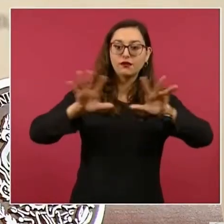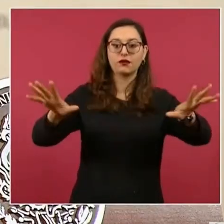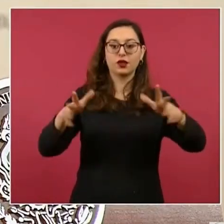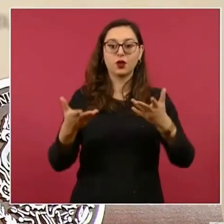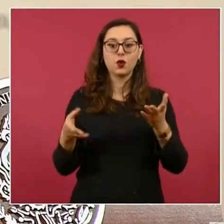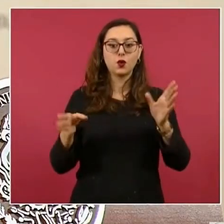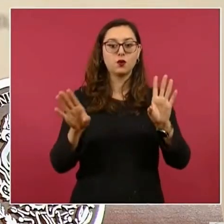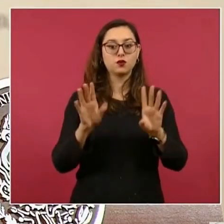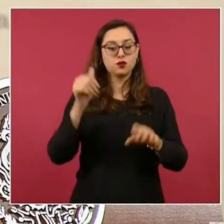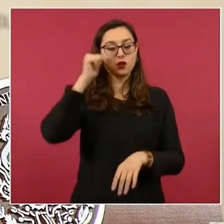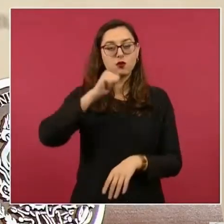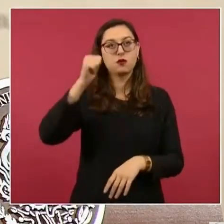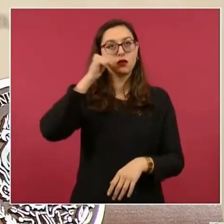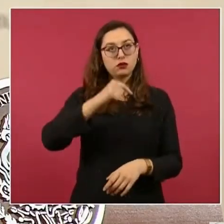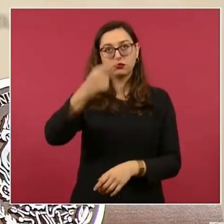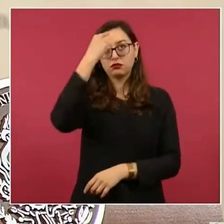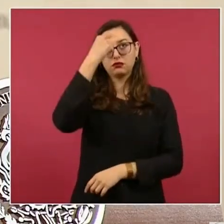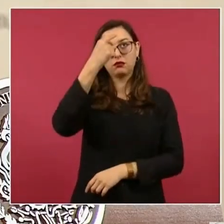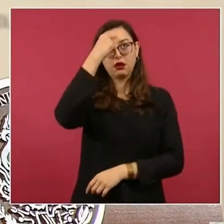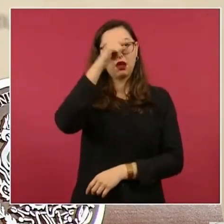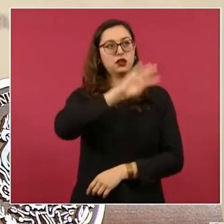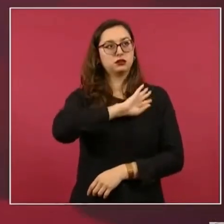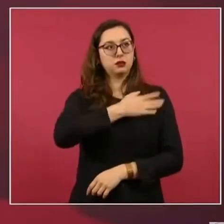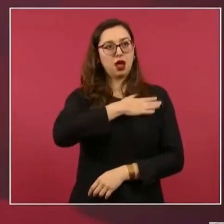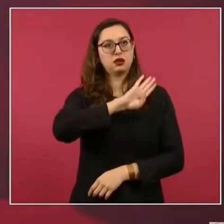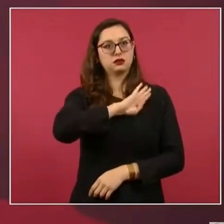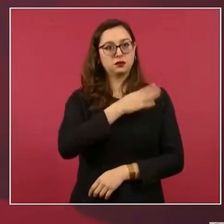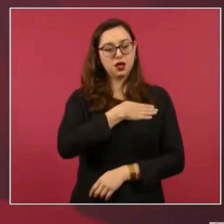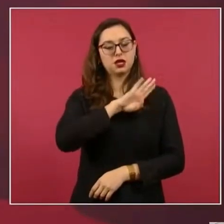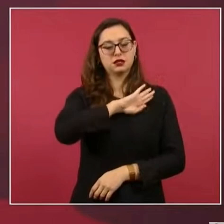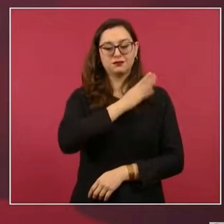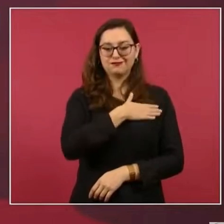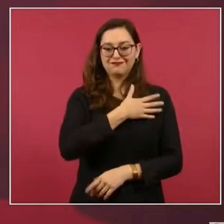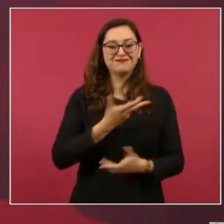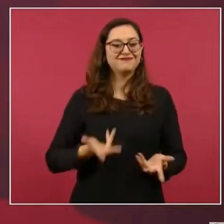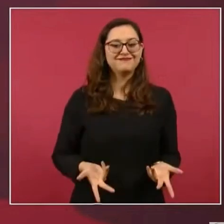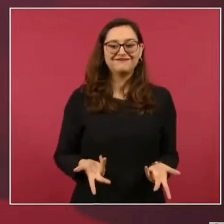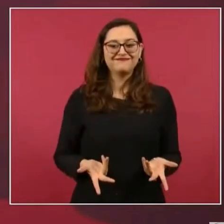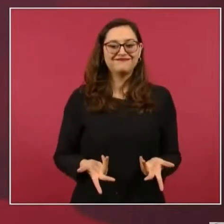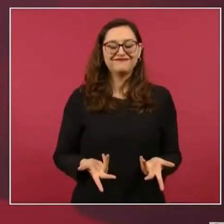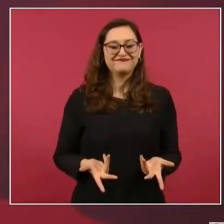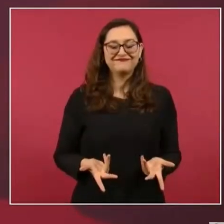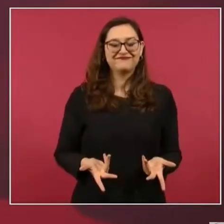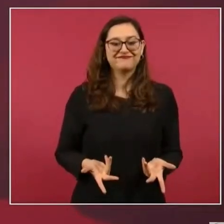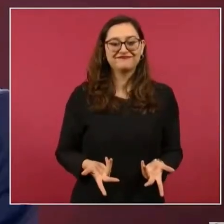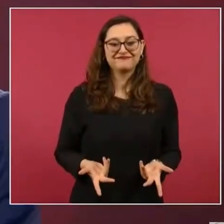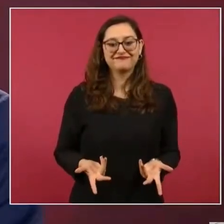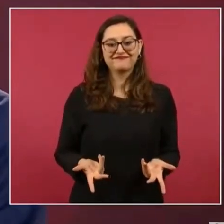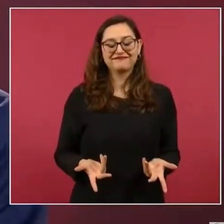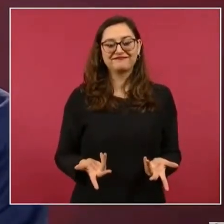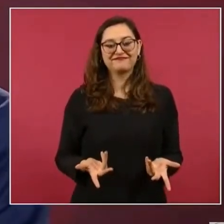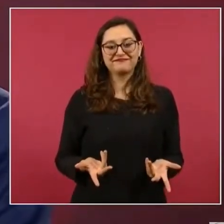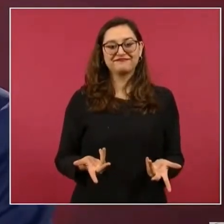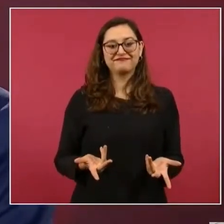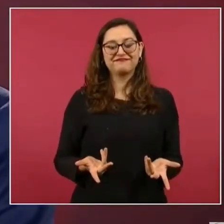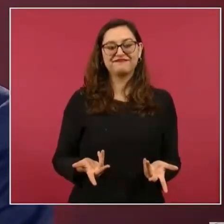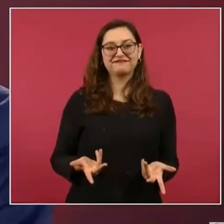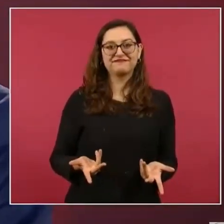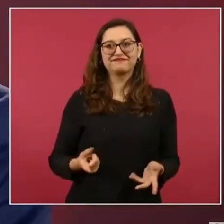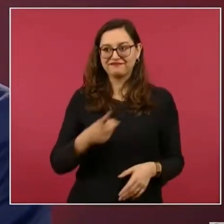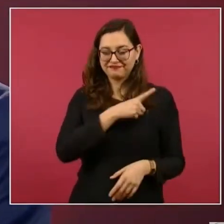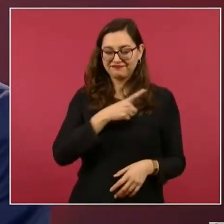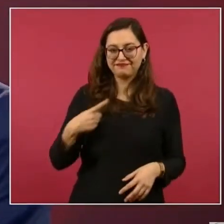o de intervención, cuando mucho, hemos bajado 200 años más